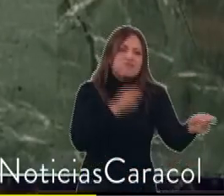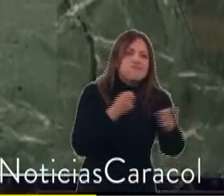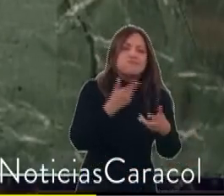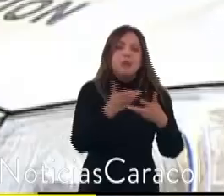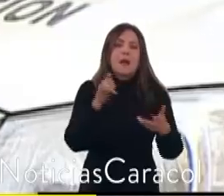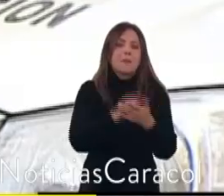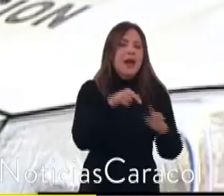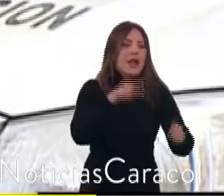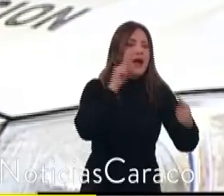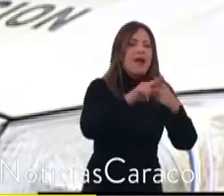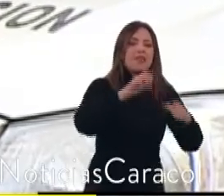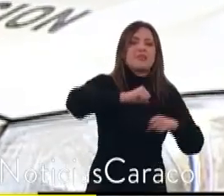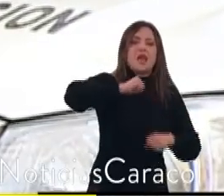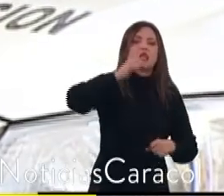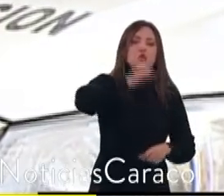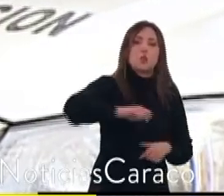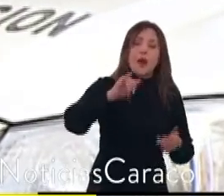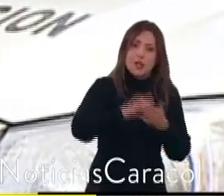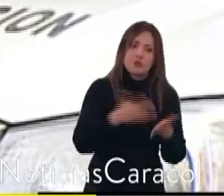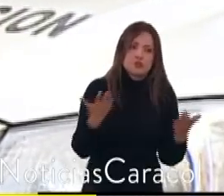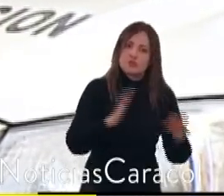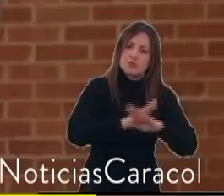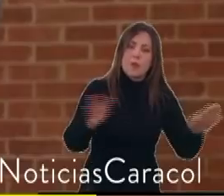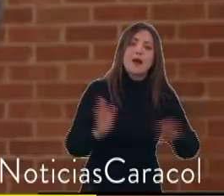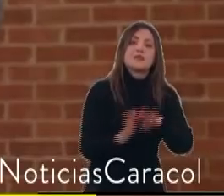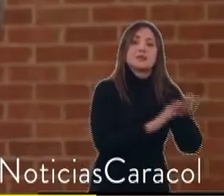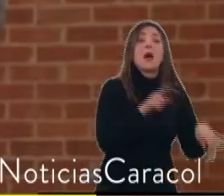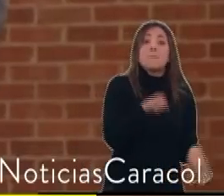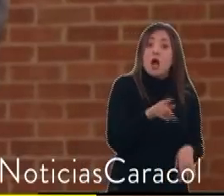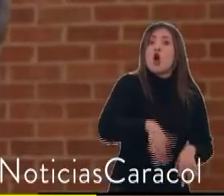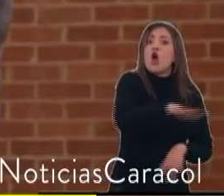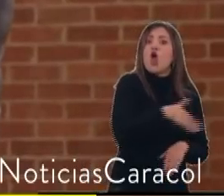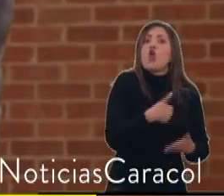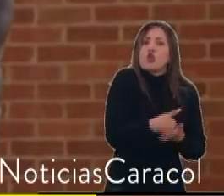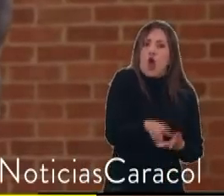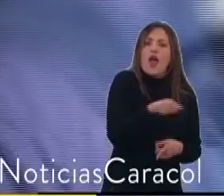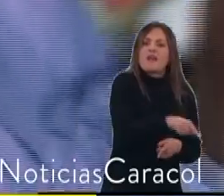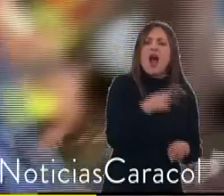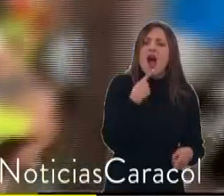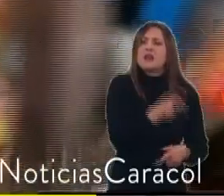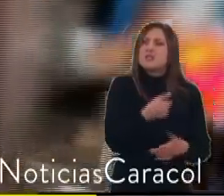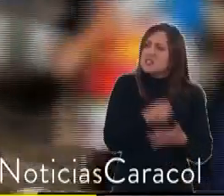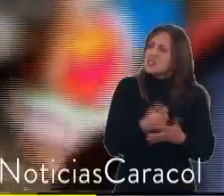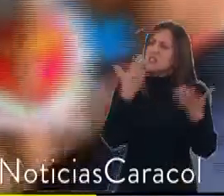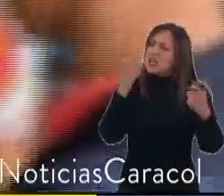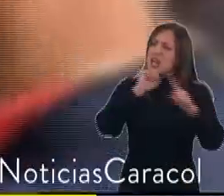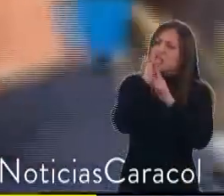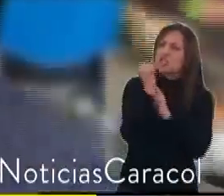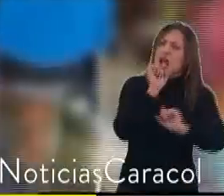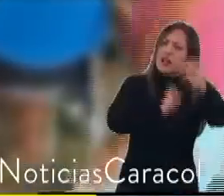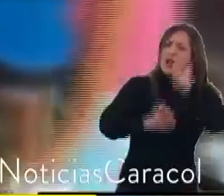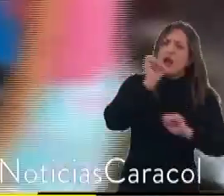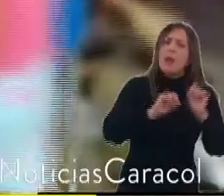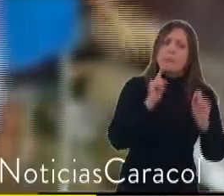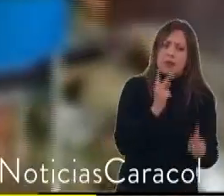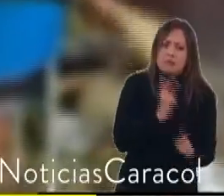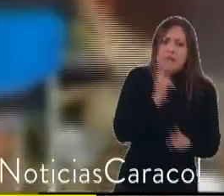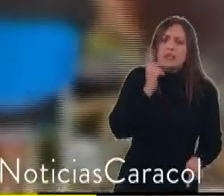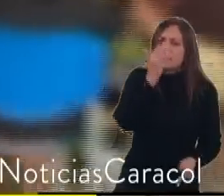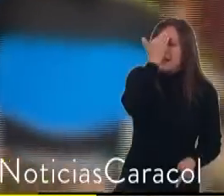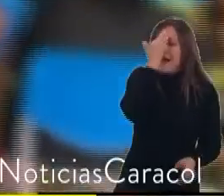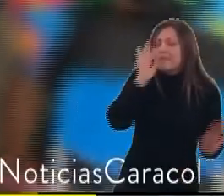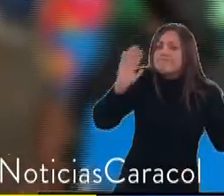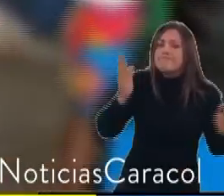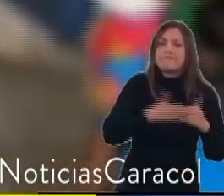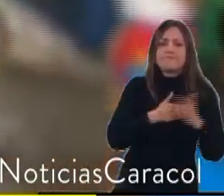defensores de derechos humanos. Entre tanto, ellos siguen en los territorios convencidos de su lucha social, pese al riesgo que eso implique. Los